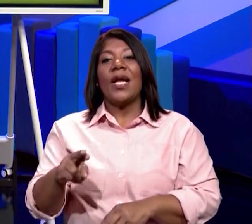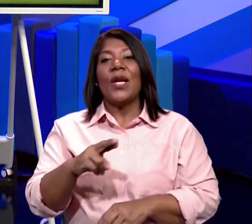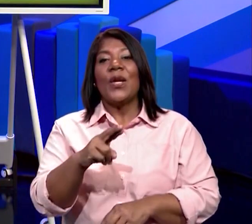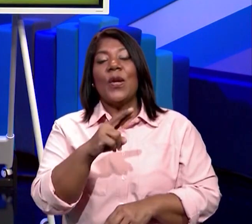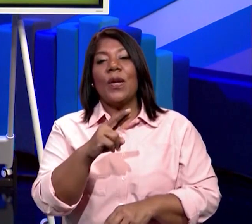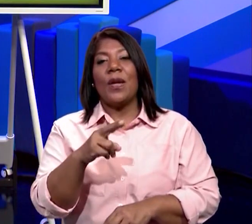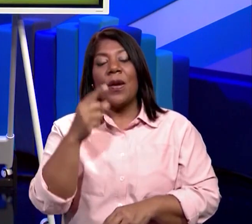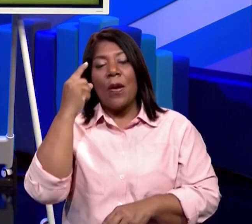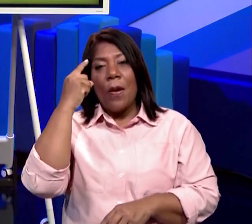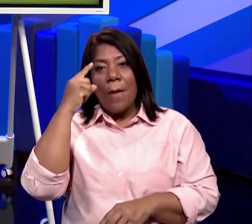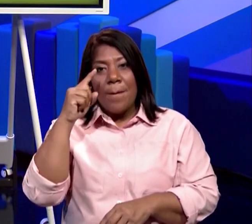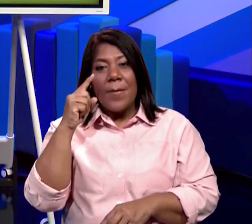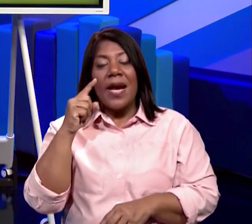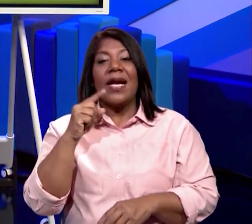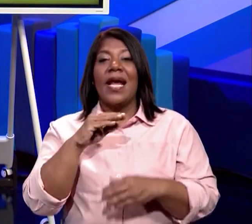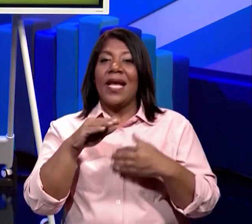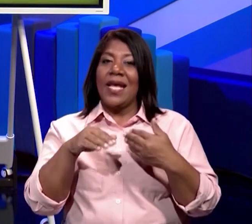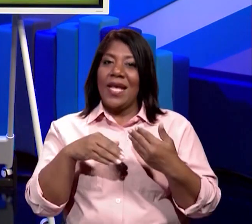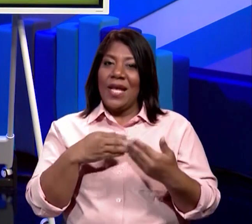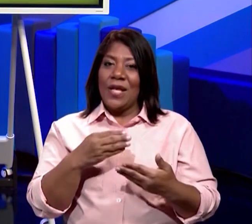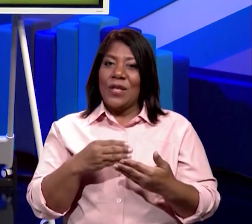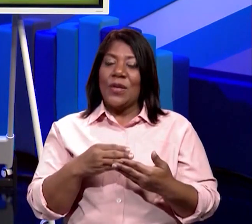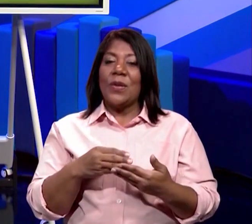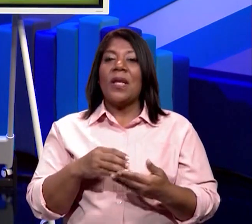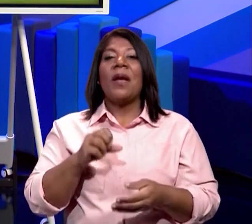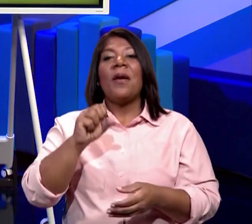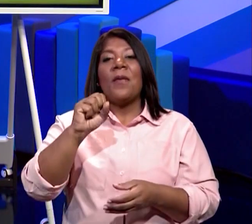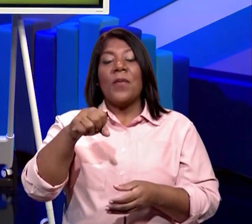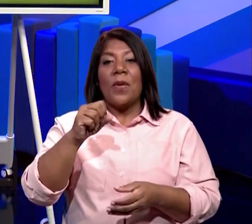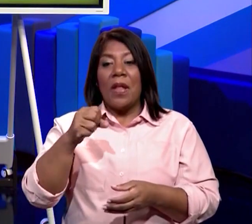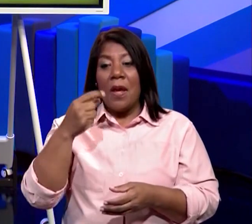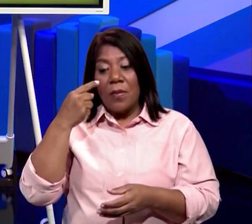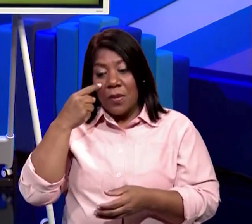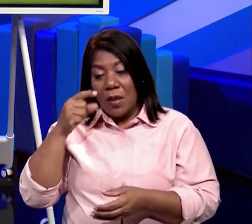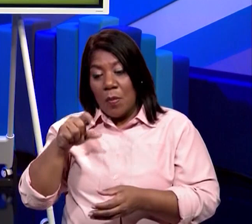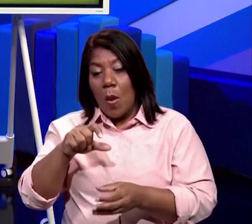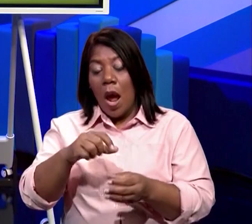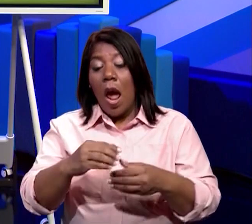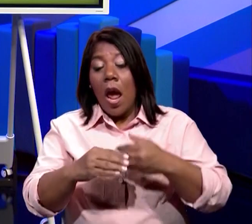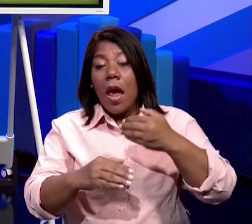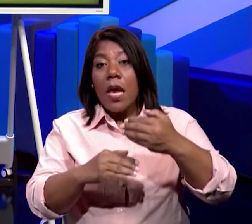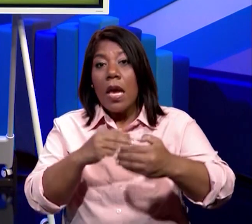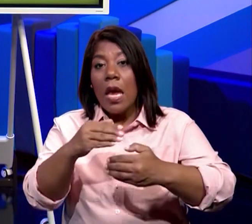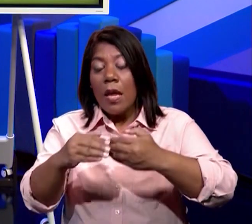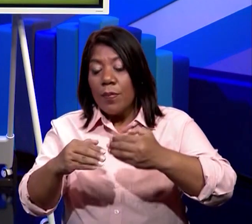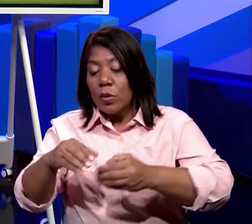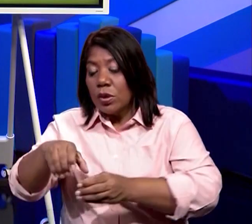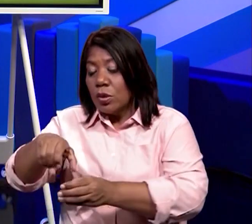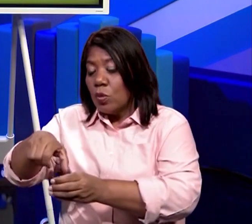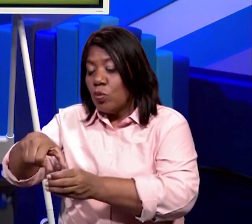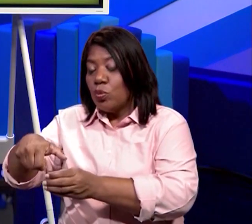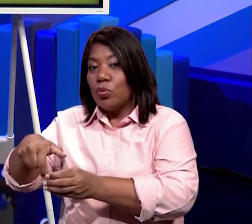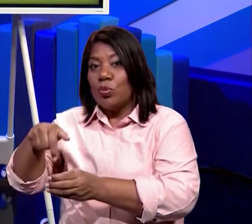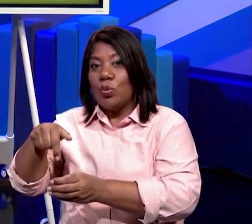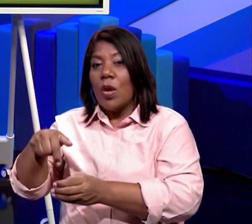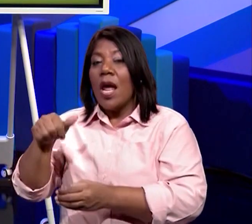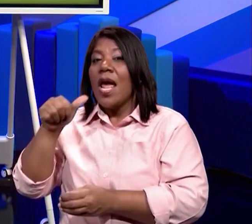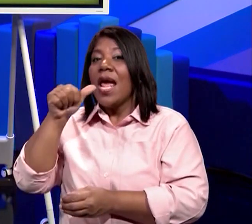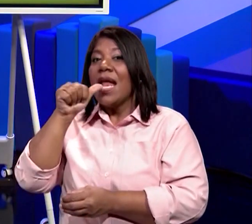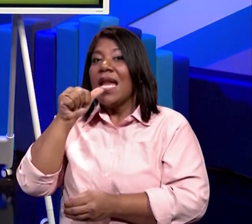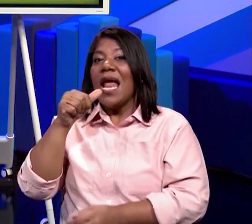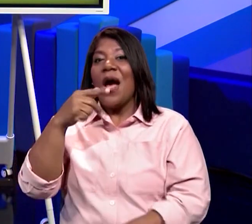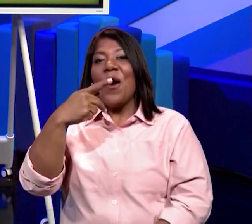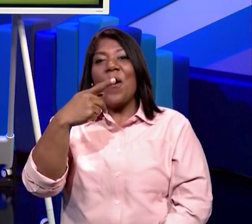¿Para qué? Para que nosotros podamos tomarla a sí mismo desde donde vamos a bañarnos. Y que no esté tan sucia.